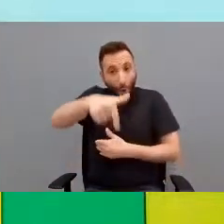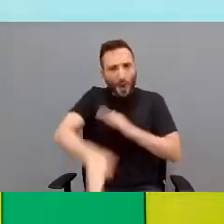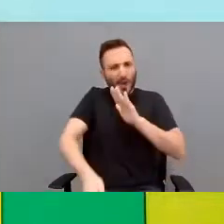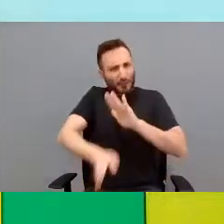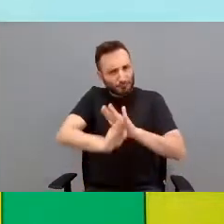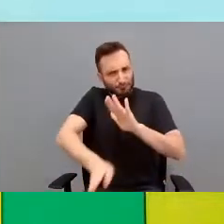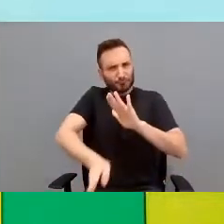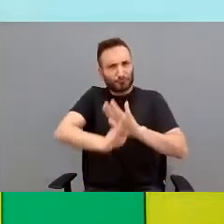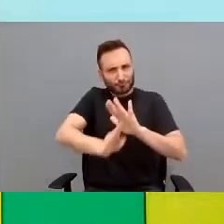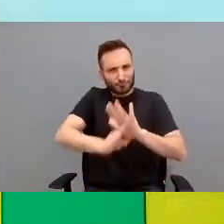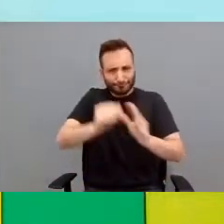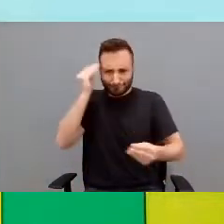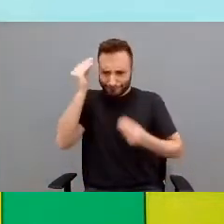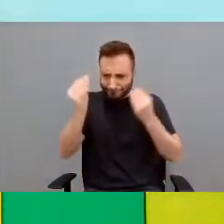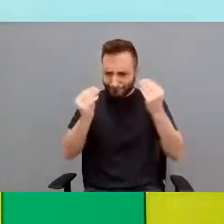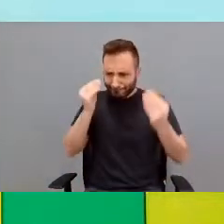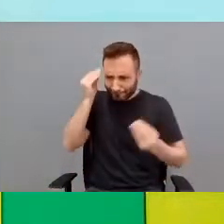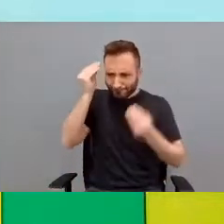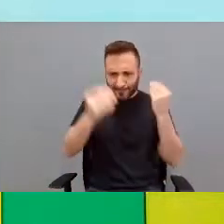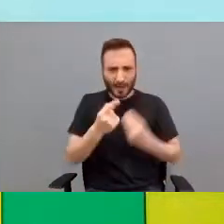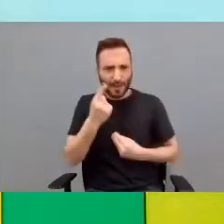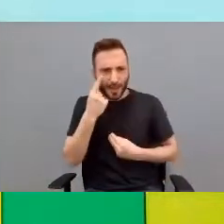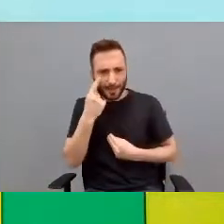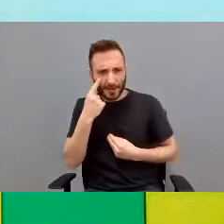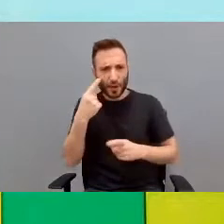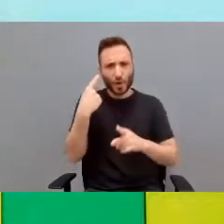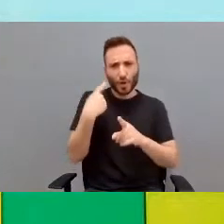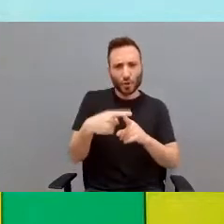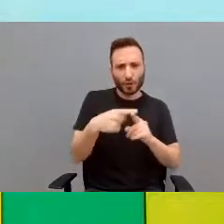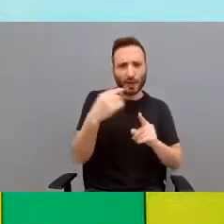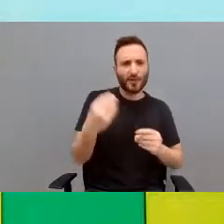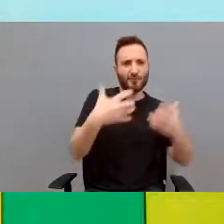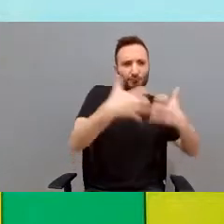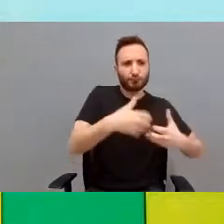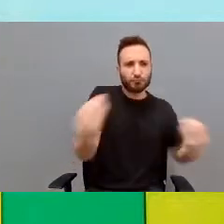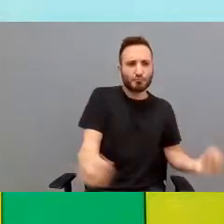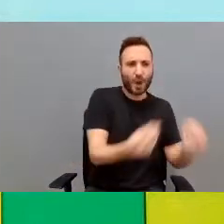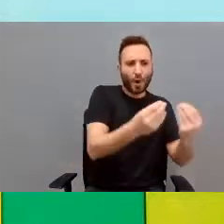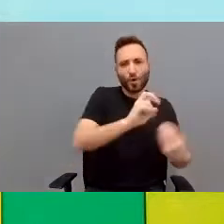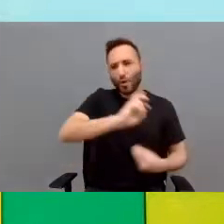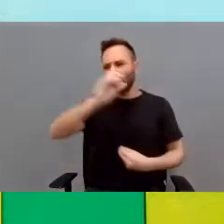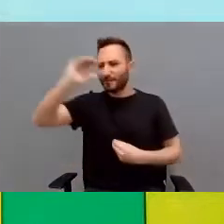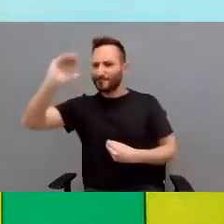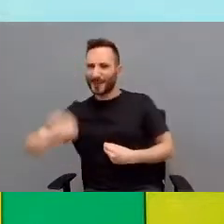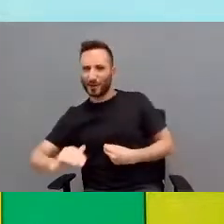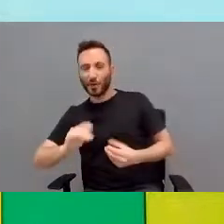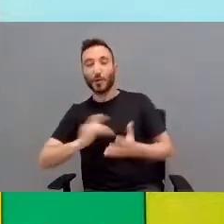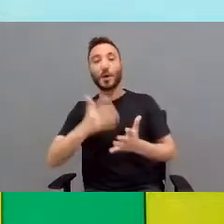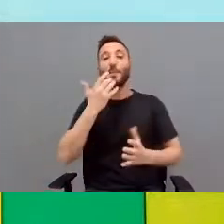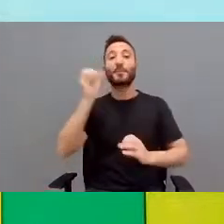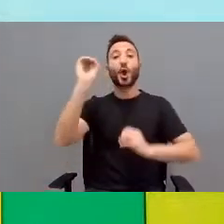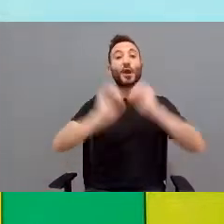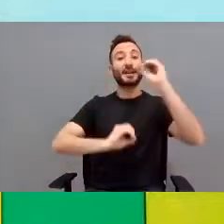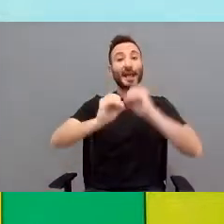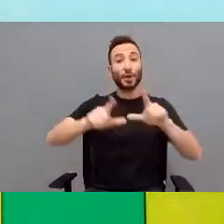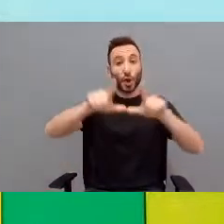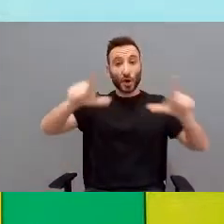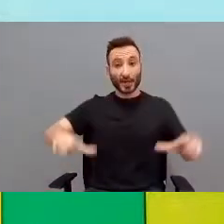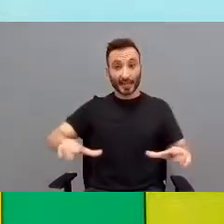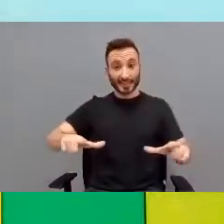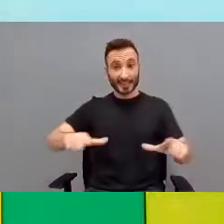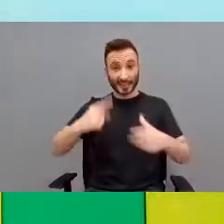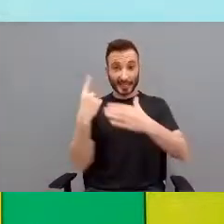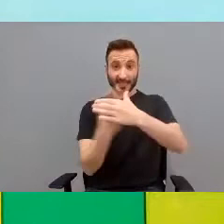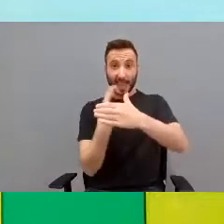seguimos, bueno, pues viendo qué aspectos funcionan mejor que otros. Por ejemplo, la ratio. En las aulas TEA son